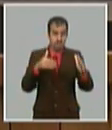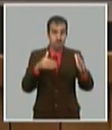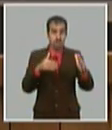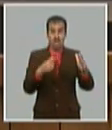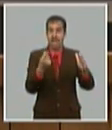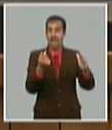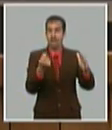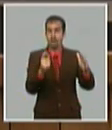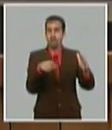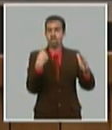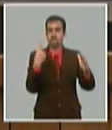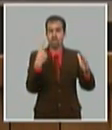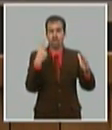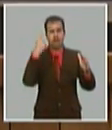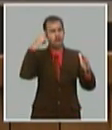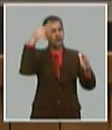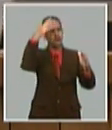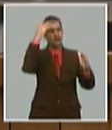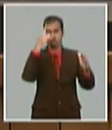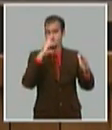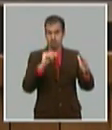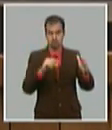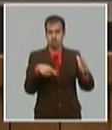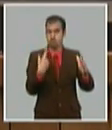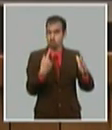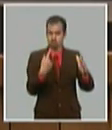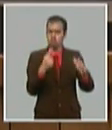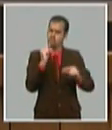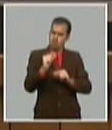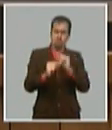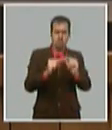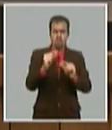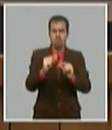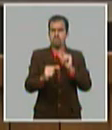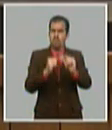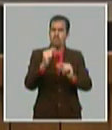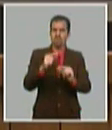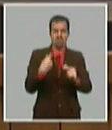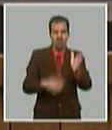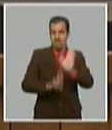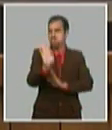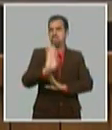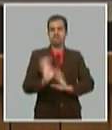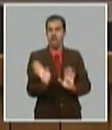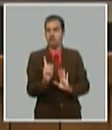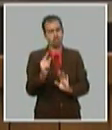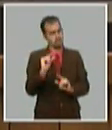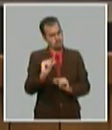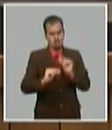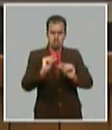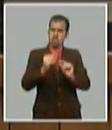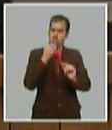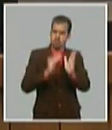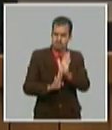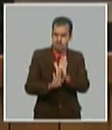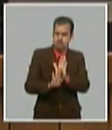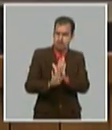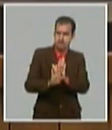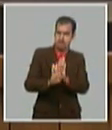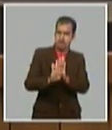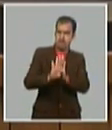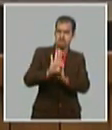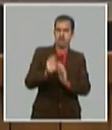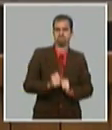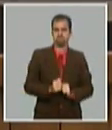dar grandes saltos pero continuaremos recuperándonos gradualmente compartiendo con